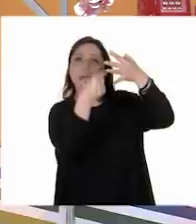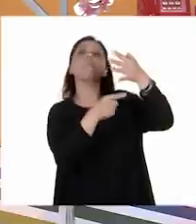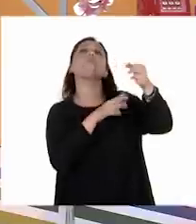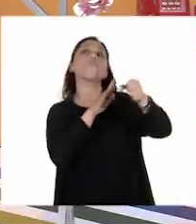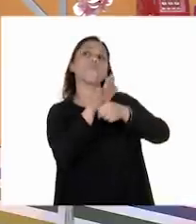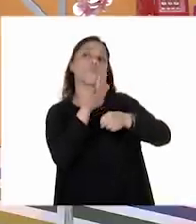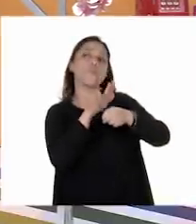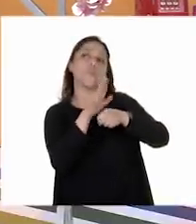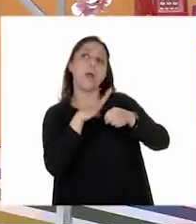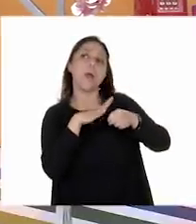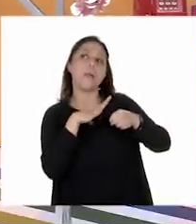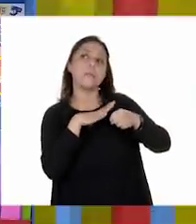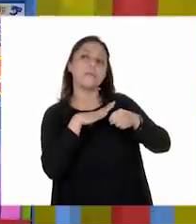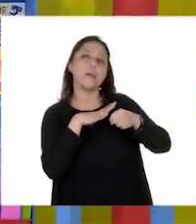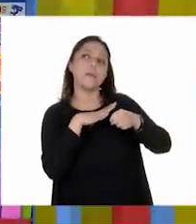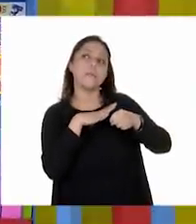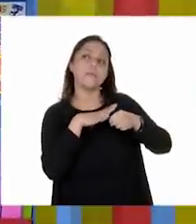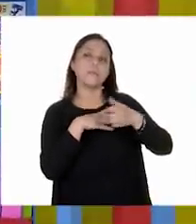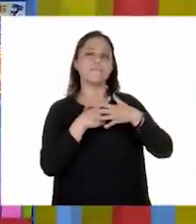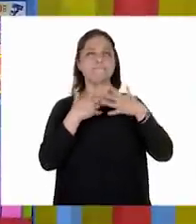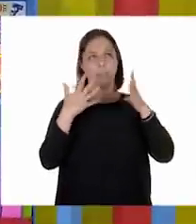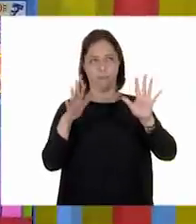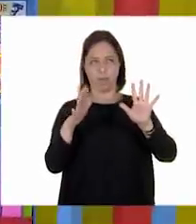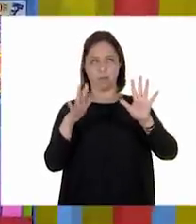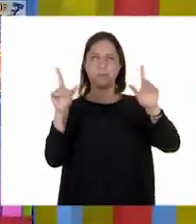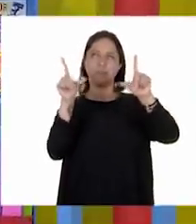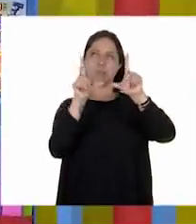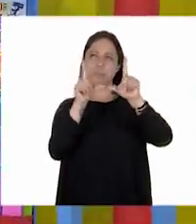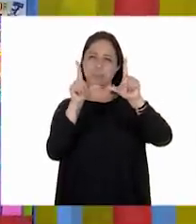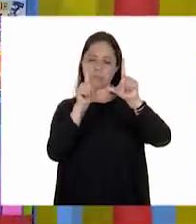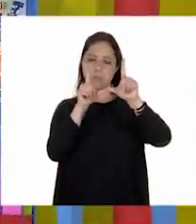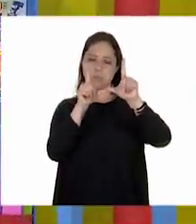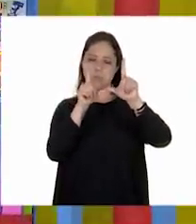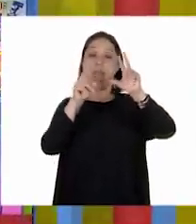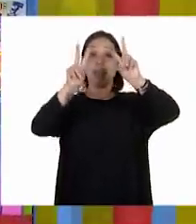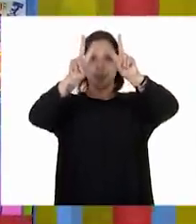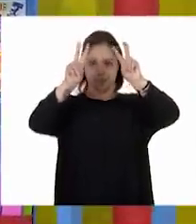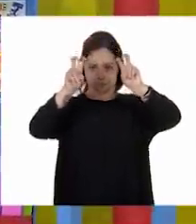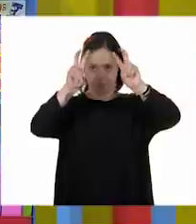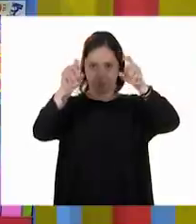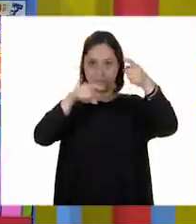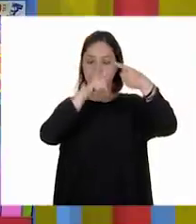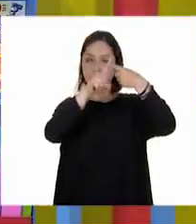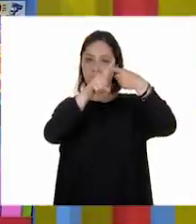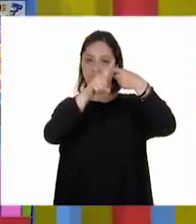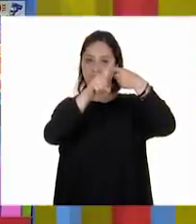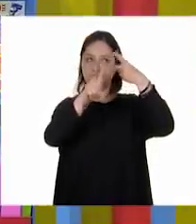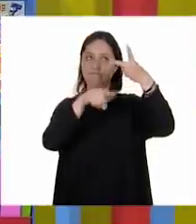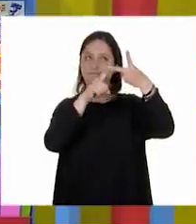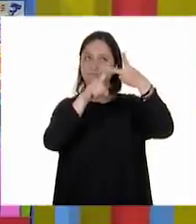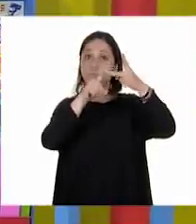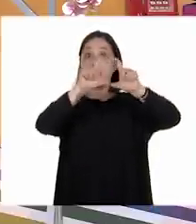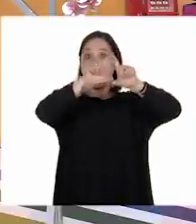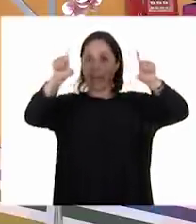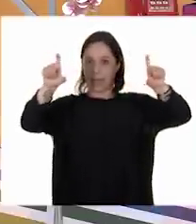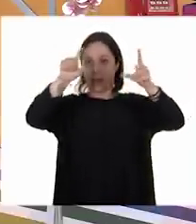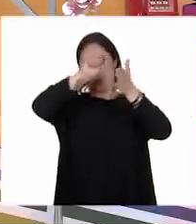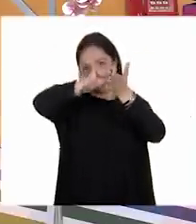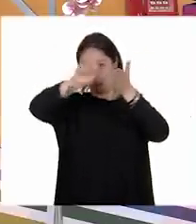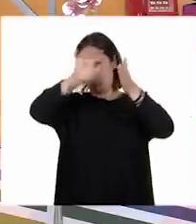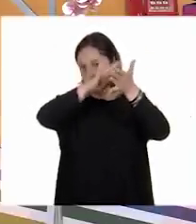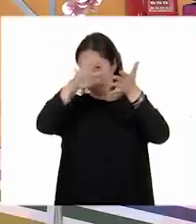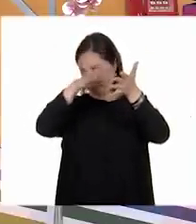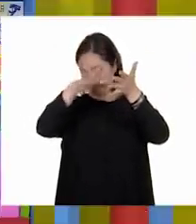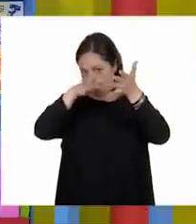Los elementos son título. Excelente. Texto. Perfecto.